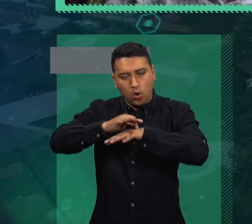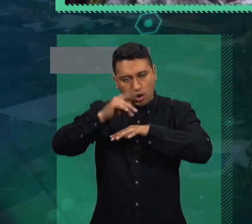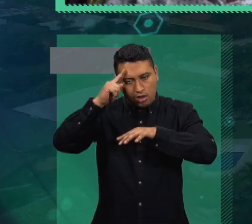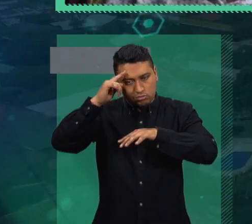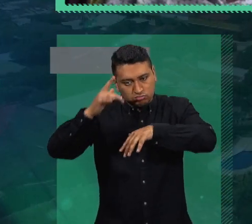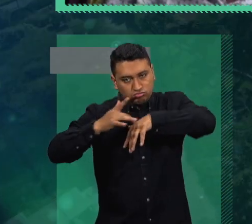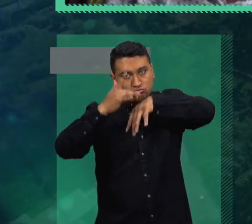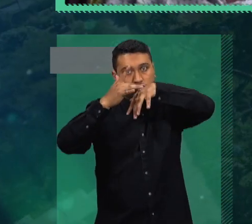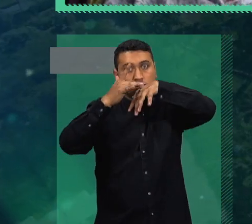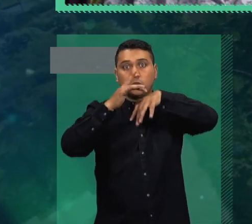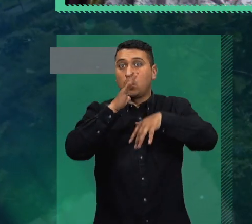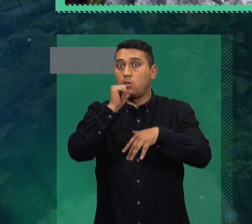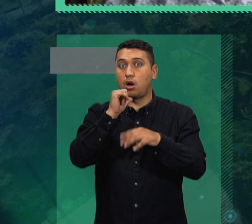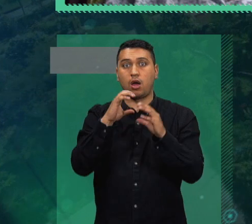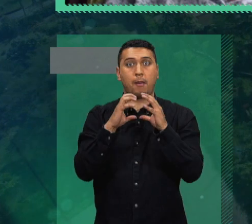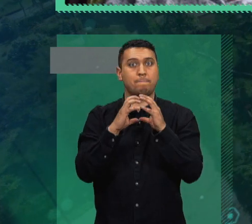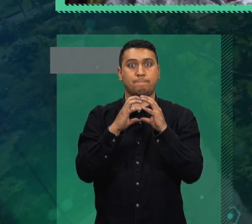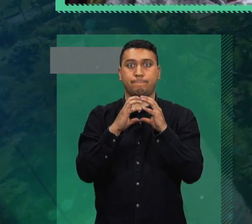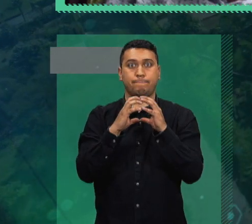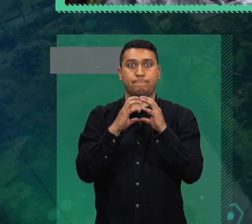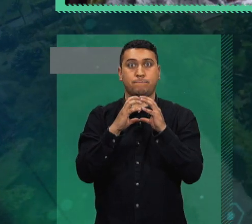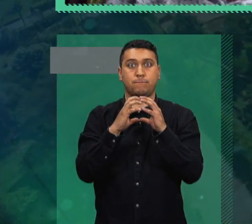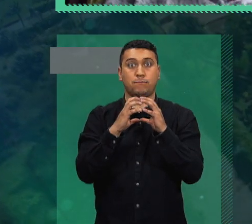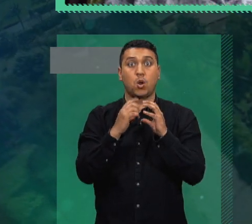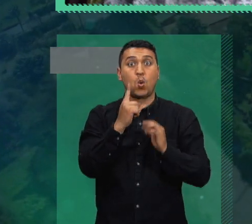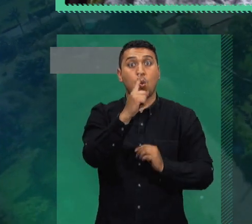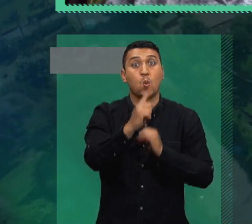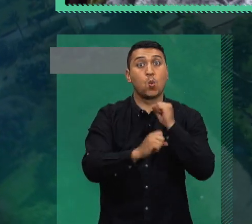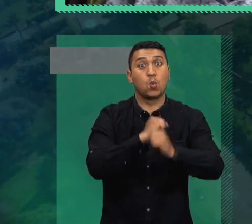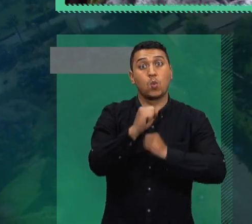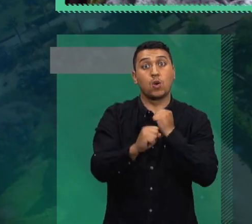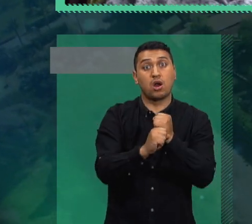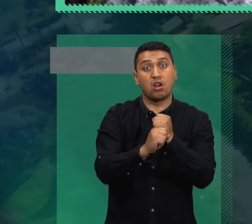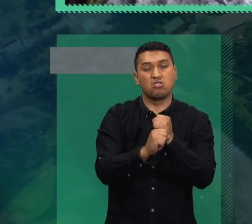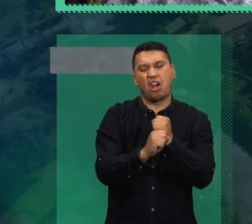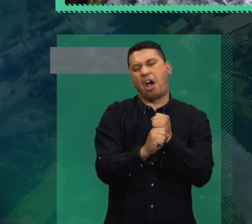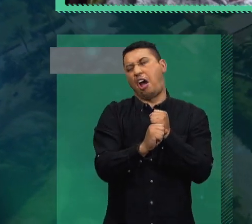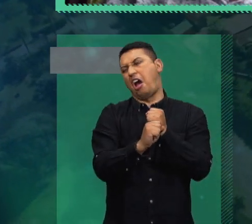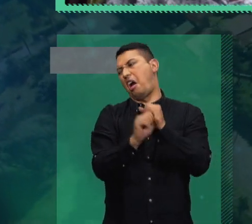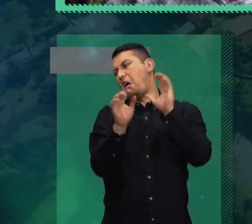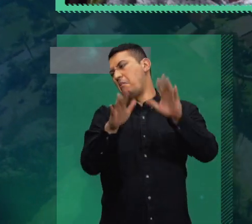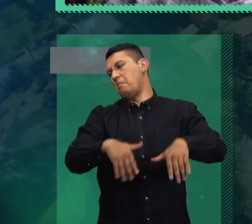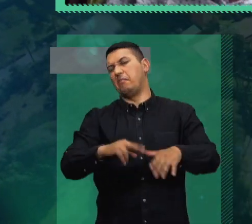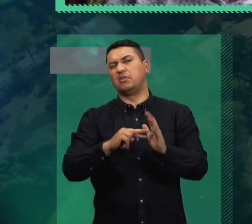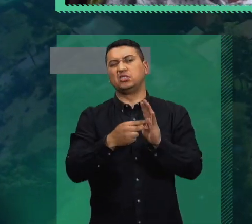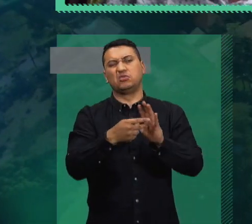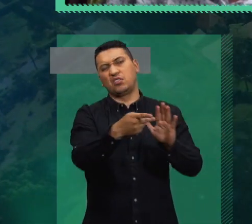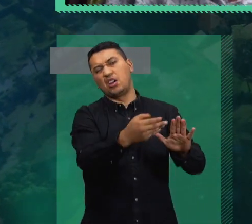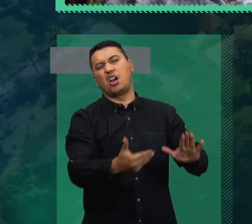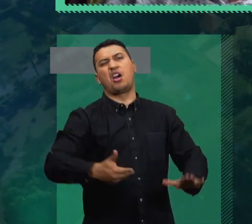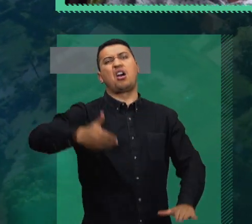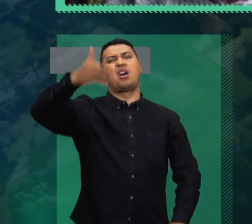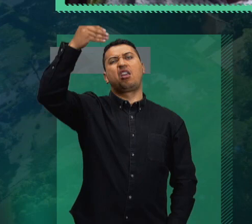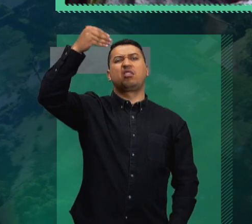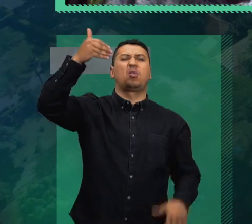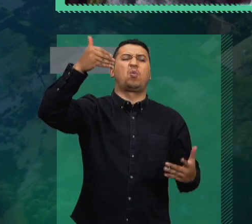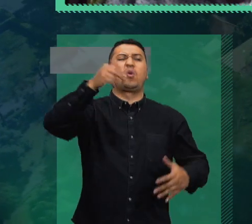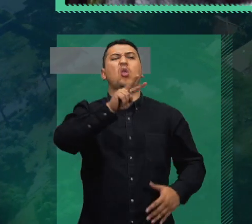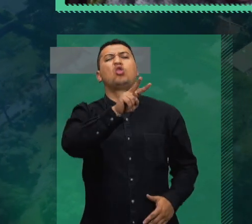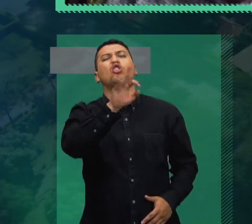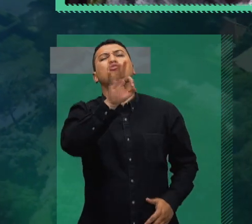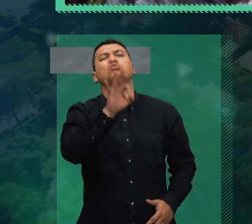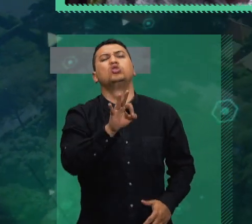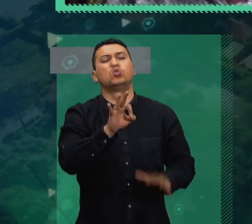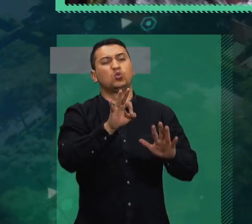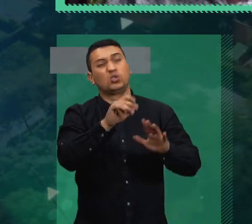eso puede querer decir el 2% de su vida. Pero cuando yo digo un año para un niño de 10 años, eso es el 10